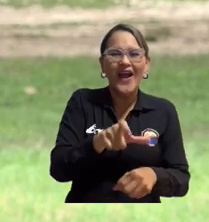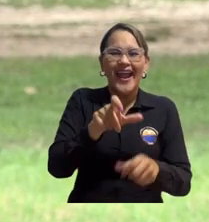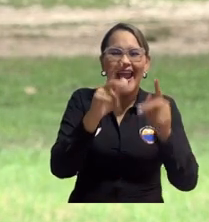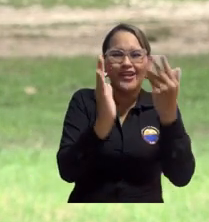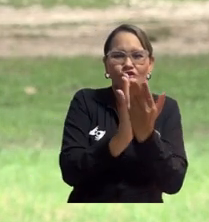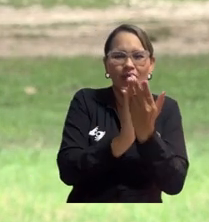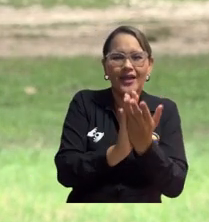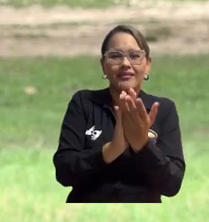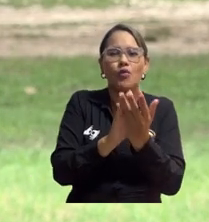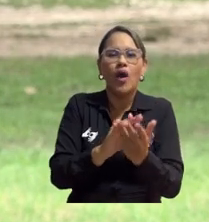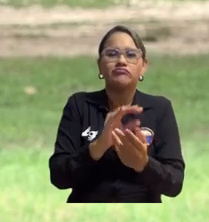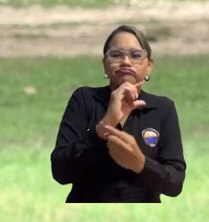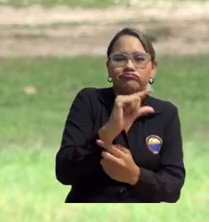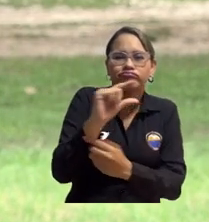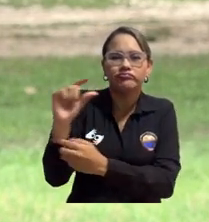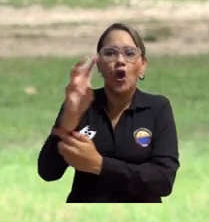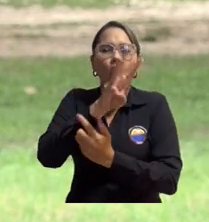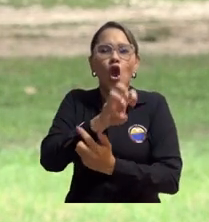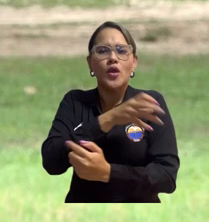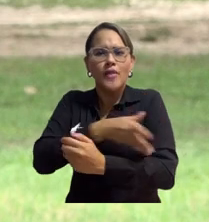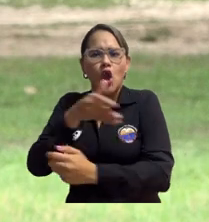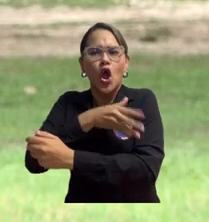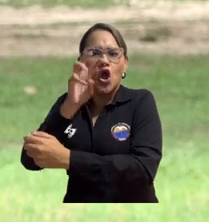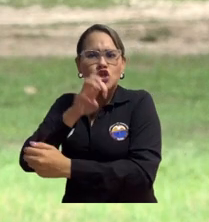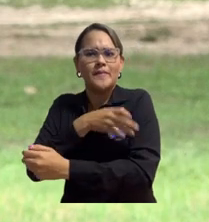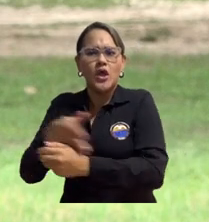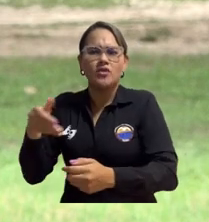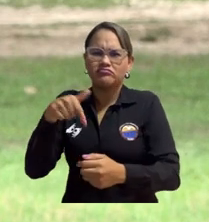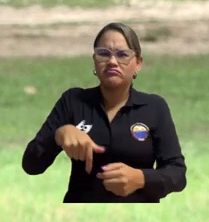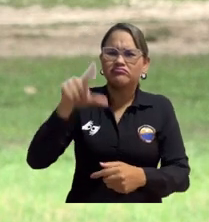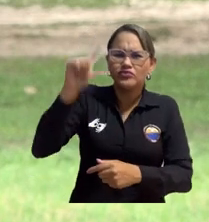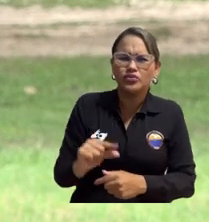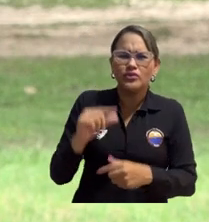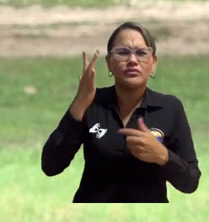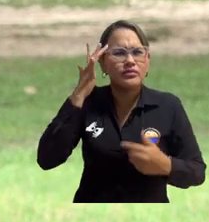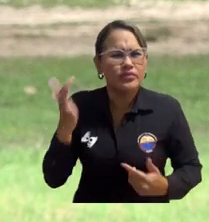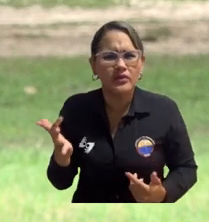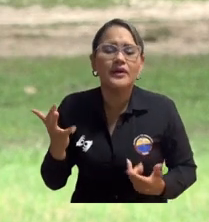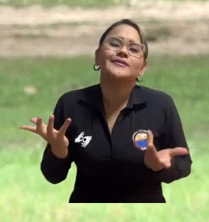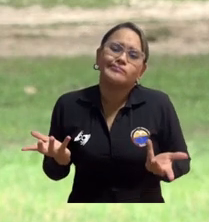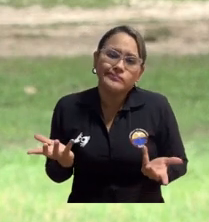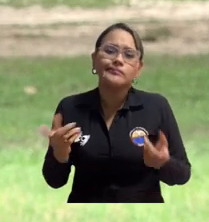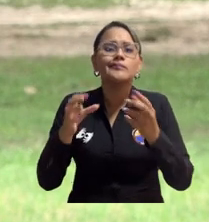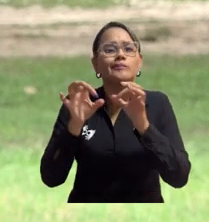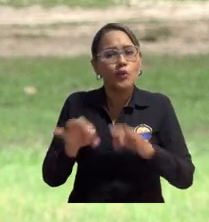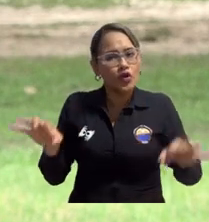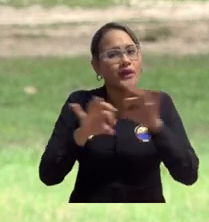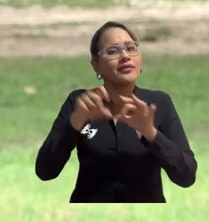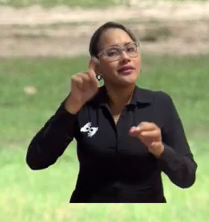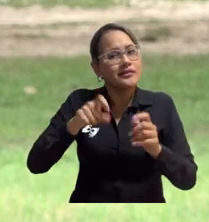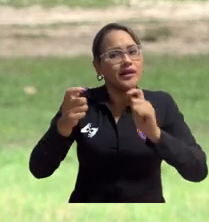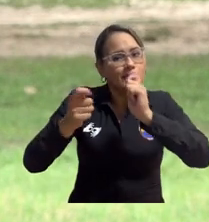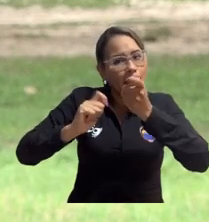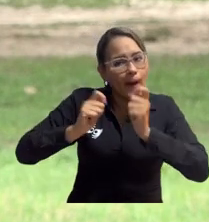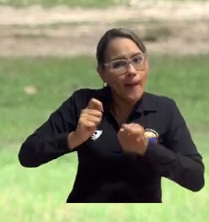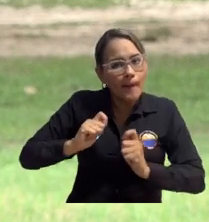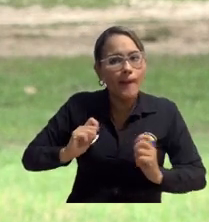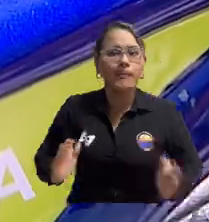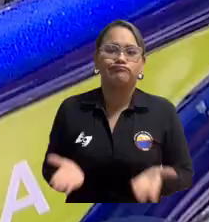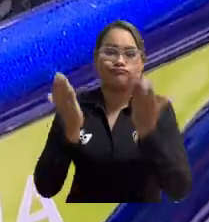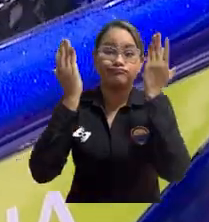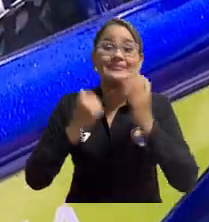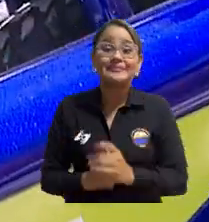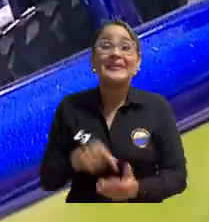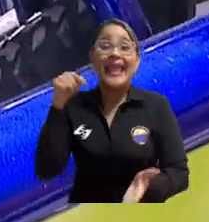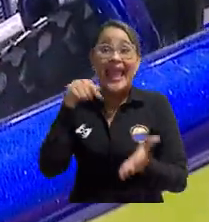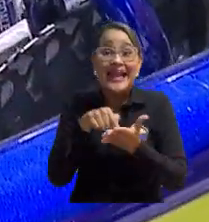millones de pesos. Entonces, una reforma integral, por supuesto, demanda un esfuerzo mayor, un diálogo sobre el tipo de universidad que se quiere.